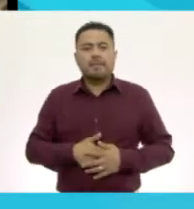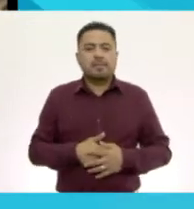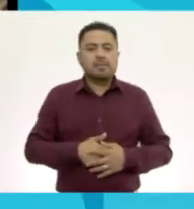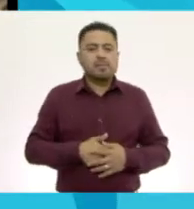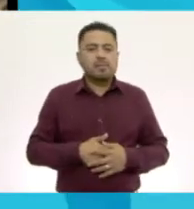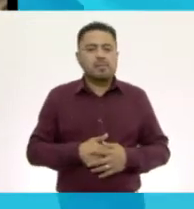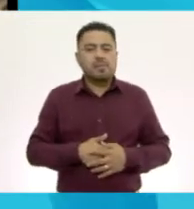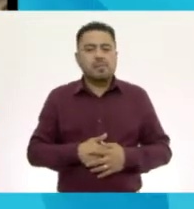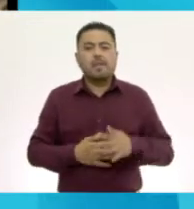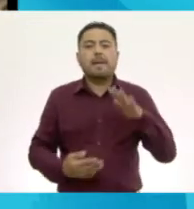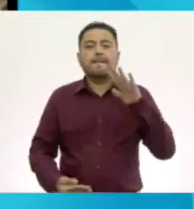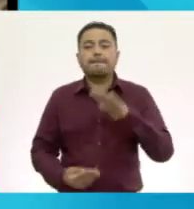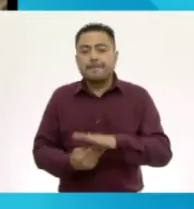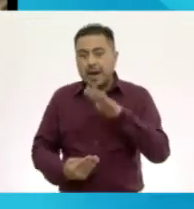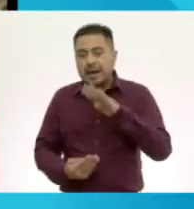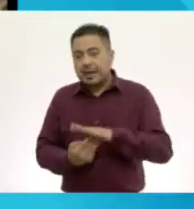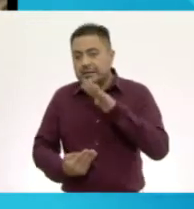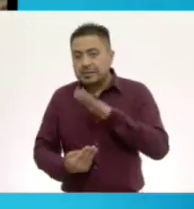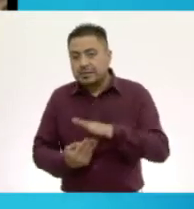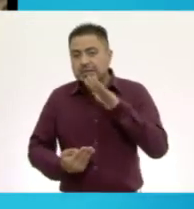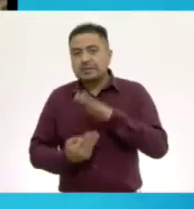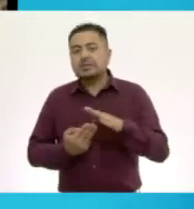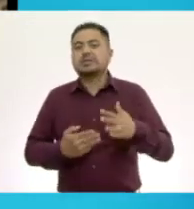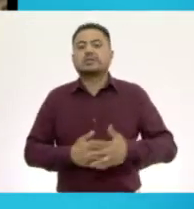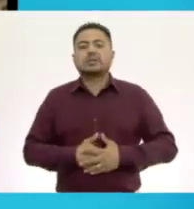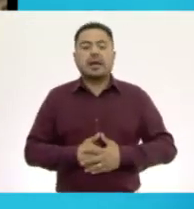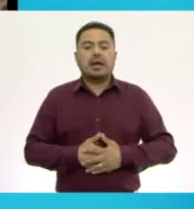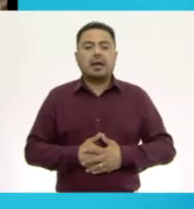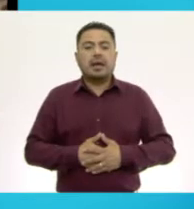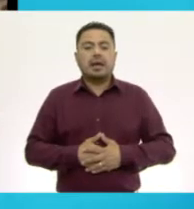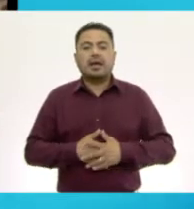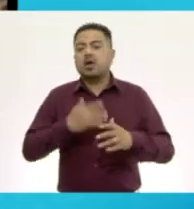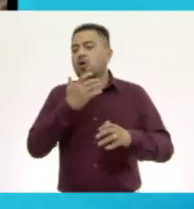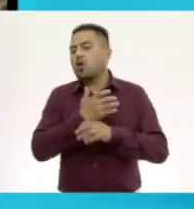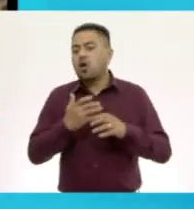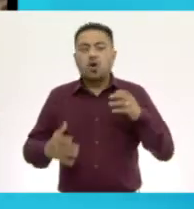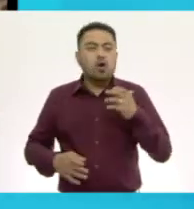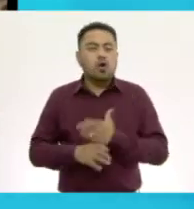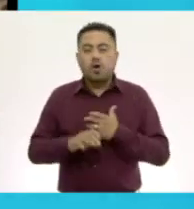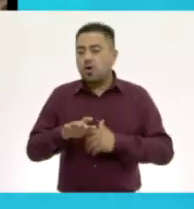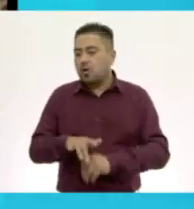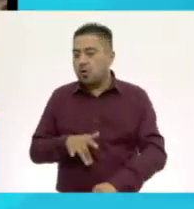La mesa, las cosas,